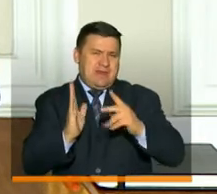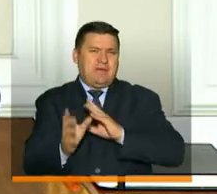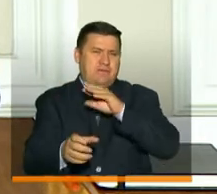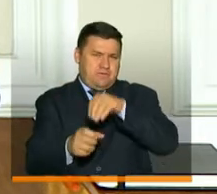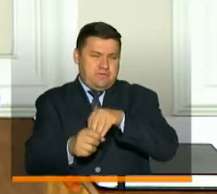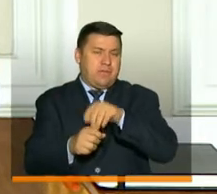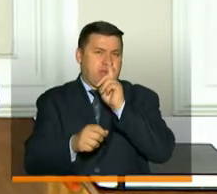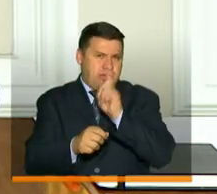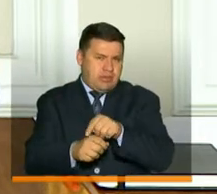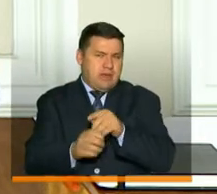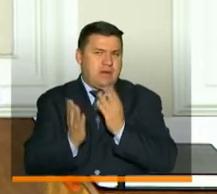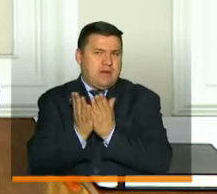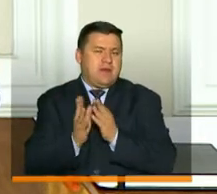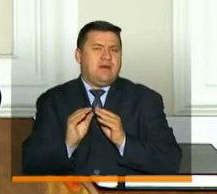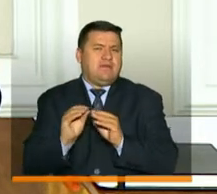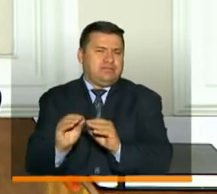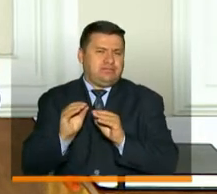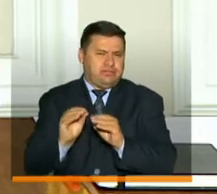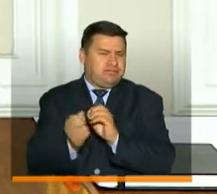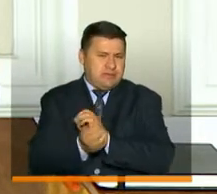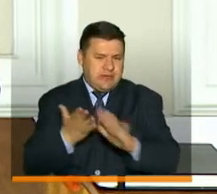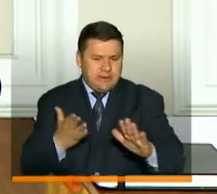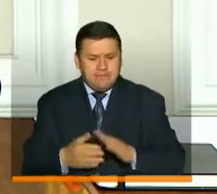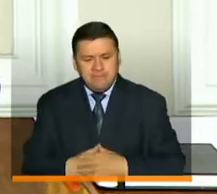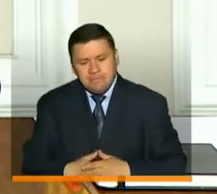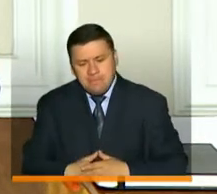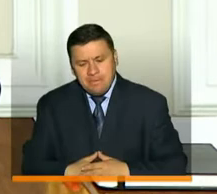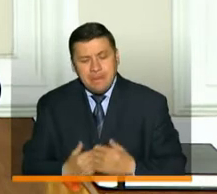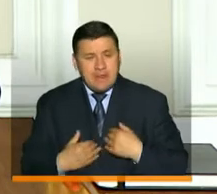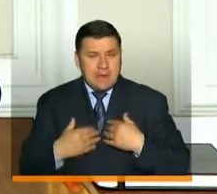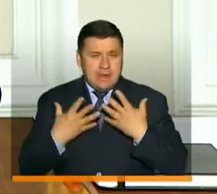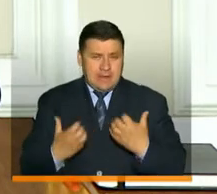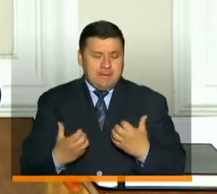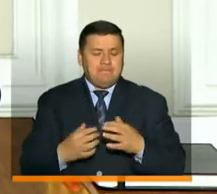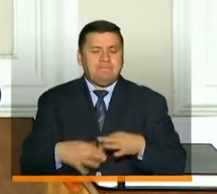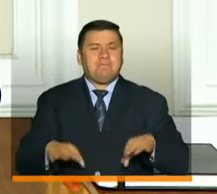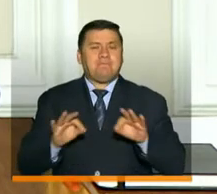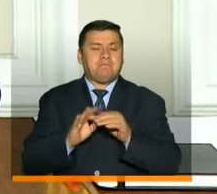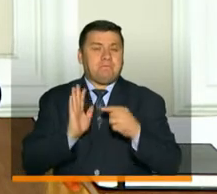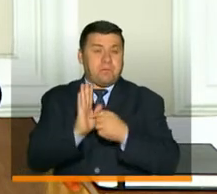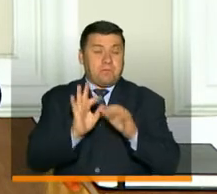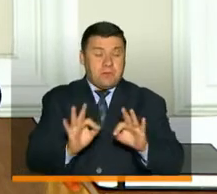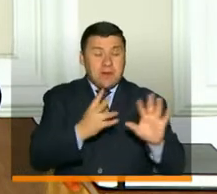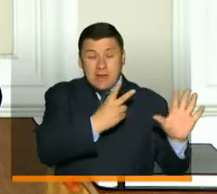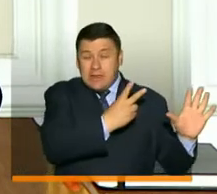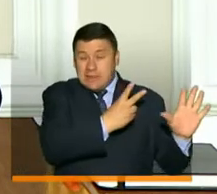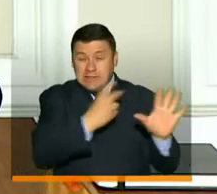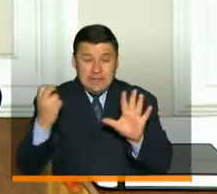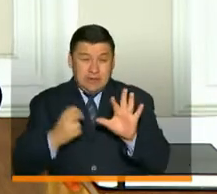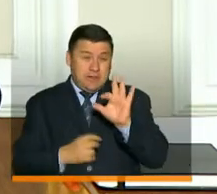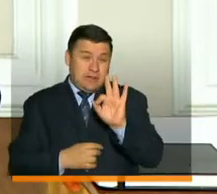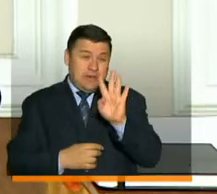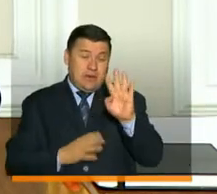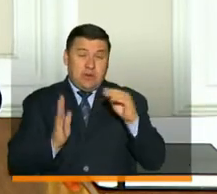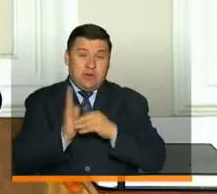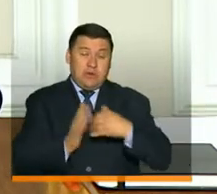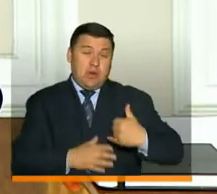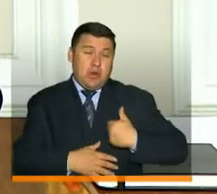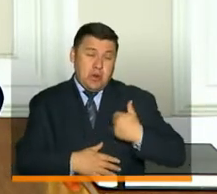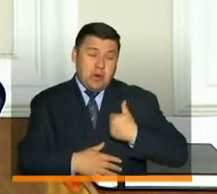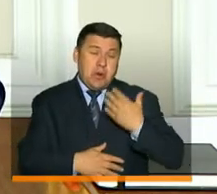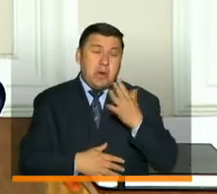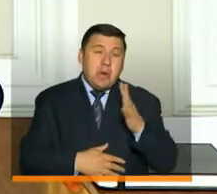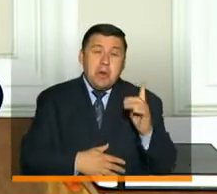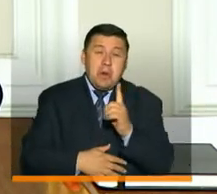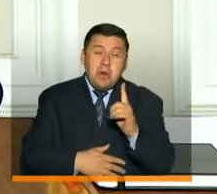reciben también esa educación con gratuidad. Quiero destacar que de esos 734 mil jóvenes, alrededor